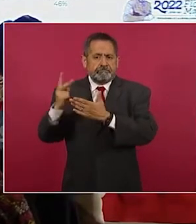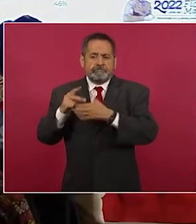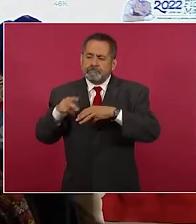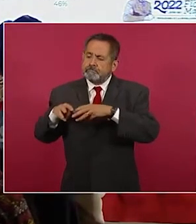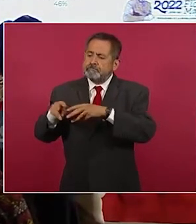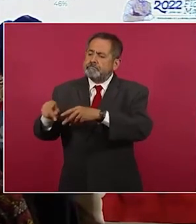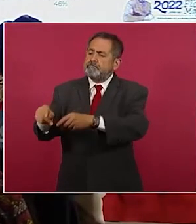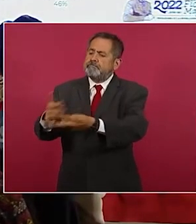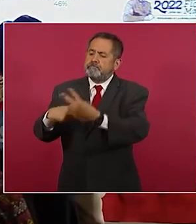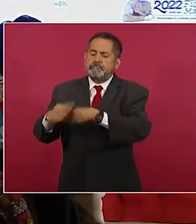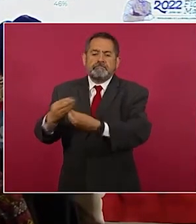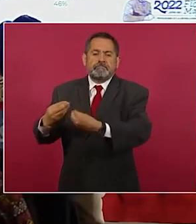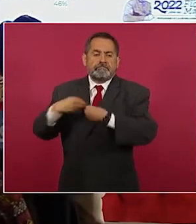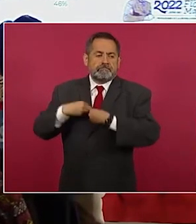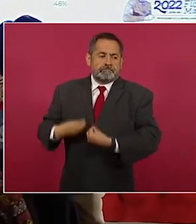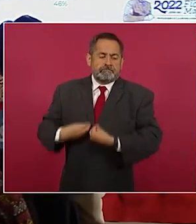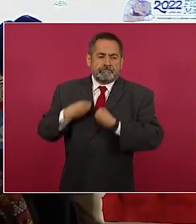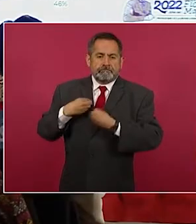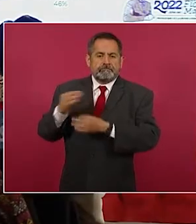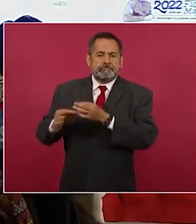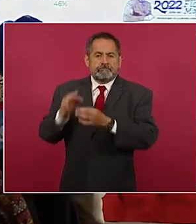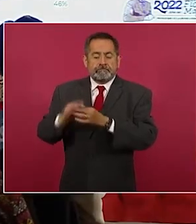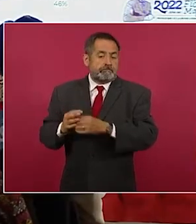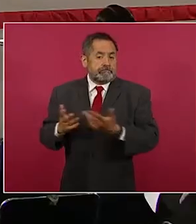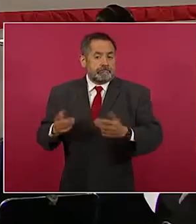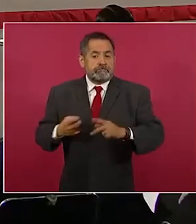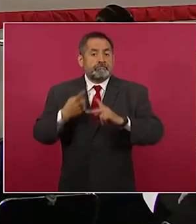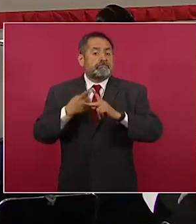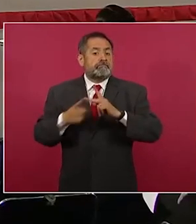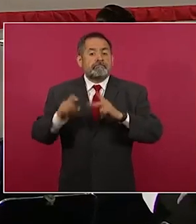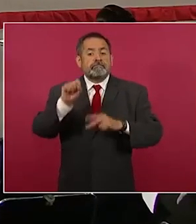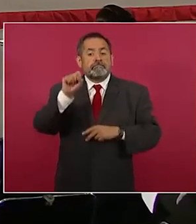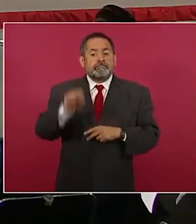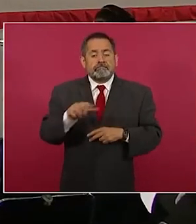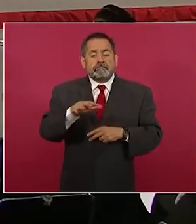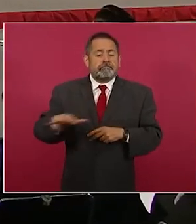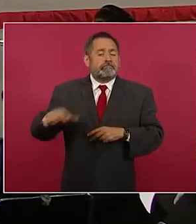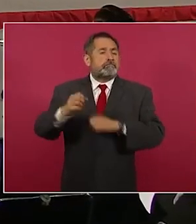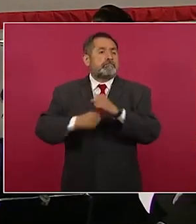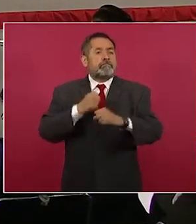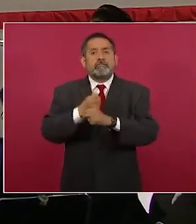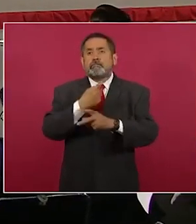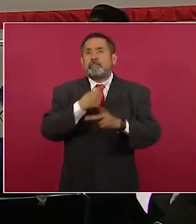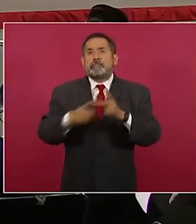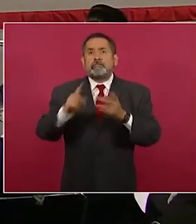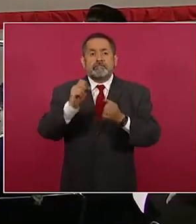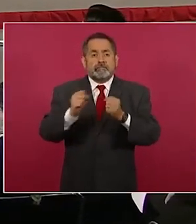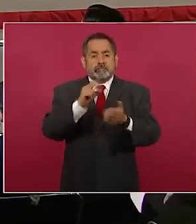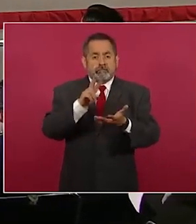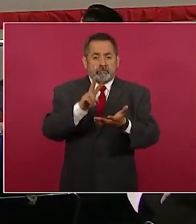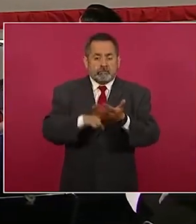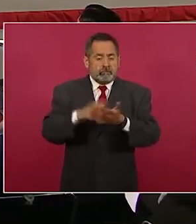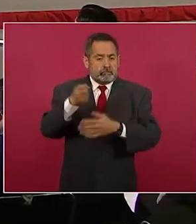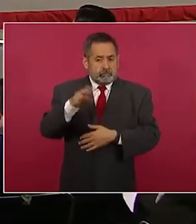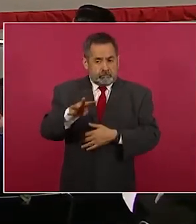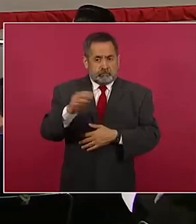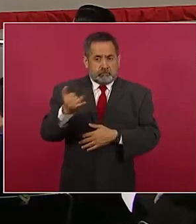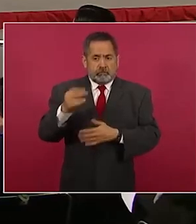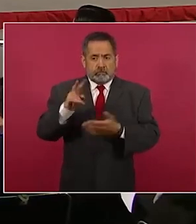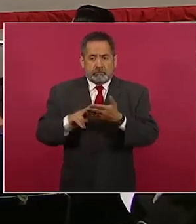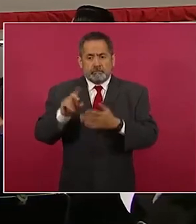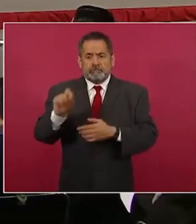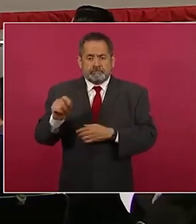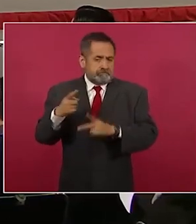Sembrando Vida inicia en el sureste del país justo en 2019 y 2020. Entonces,